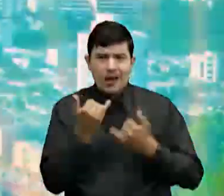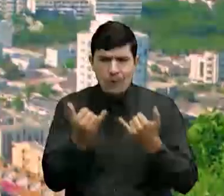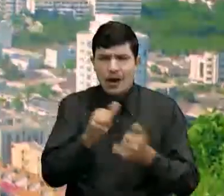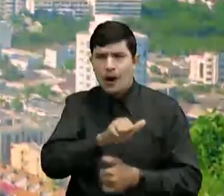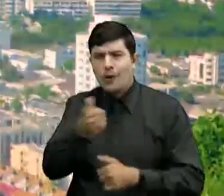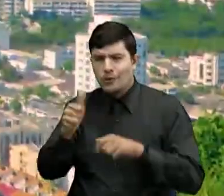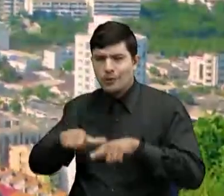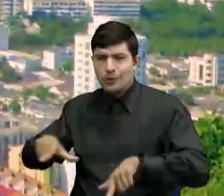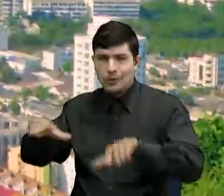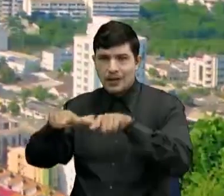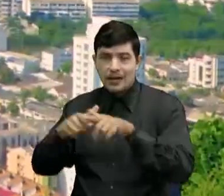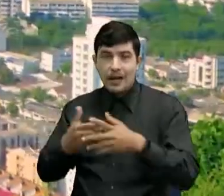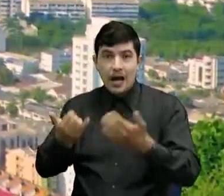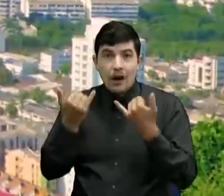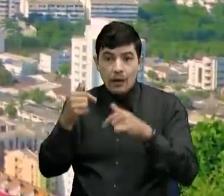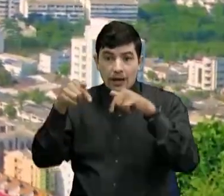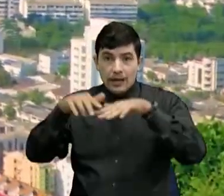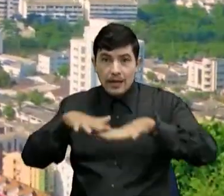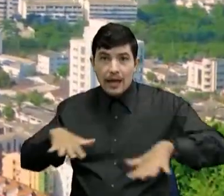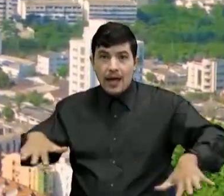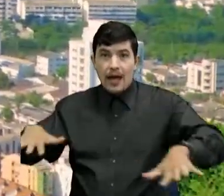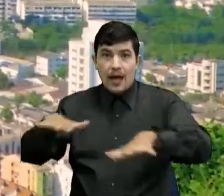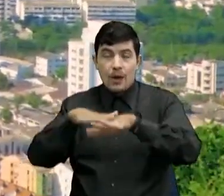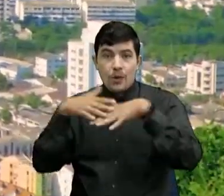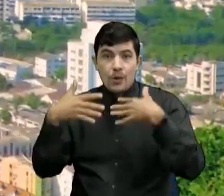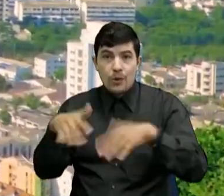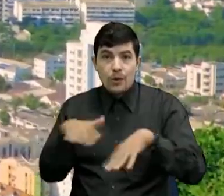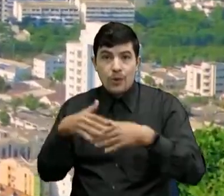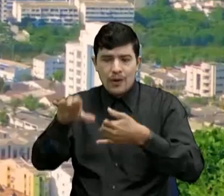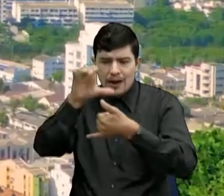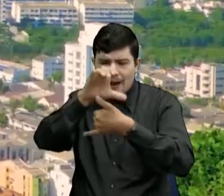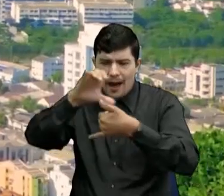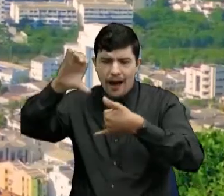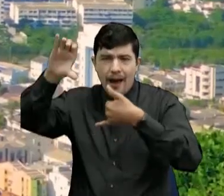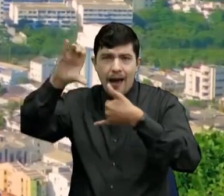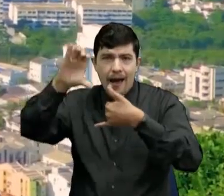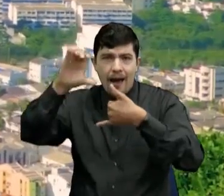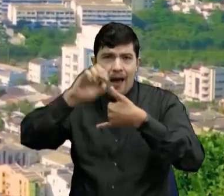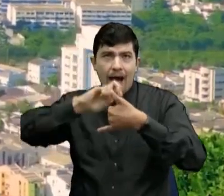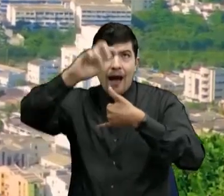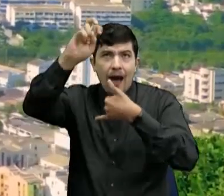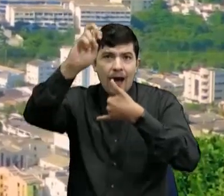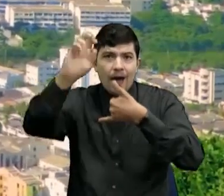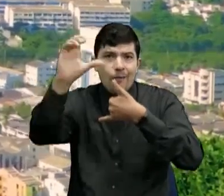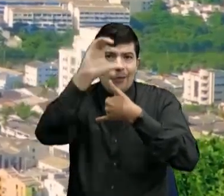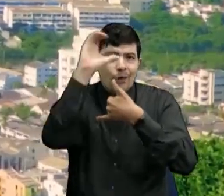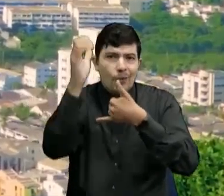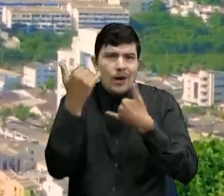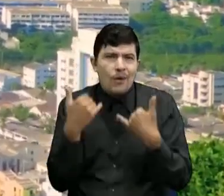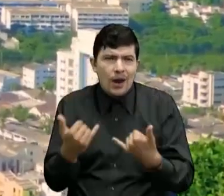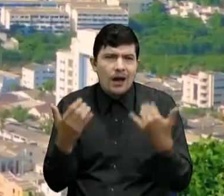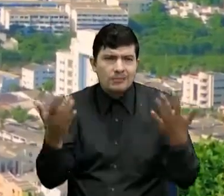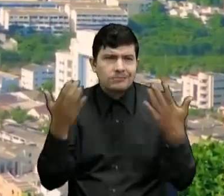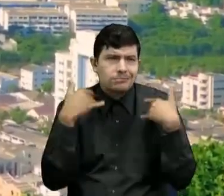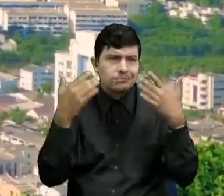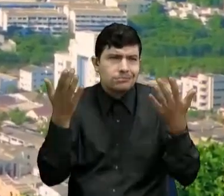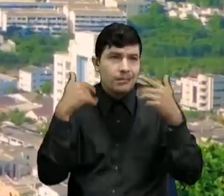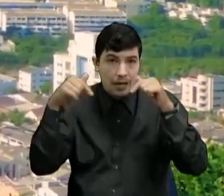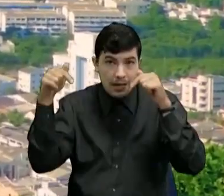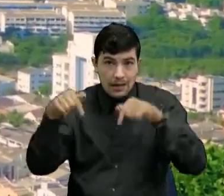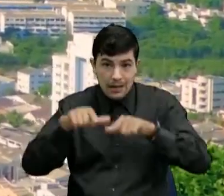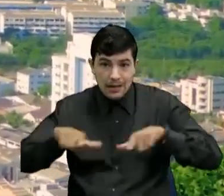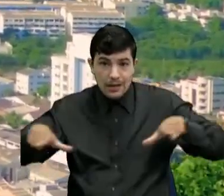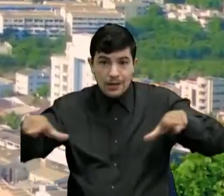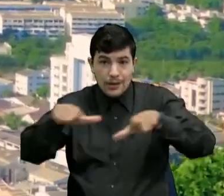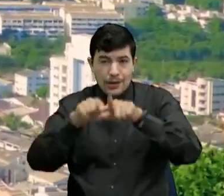Hola niños Y ahora estamos En el Caribe colombiano Y está haciendo Bastante calor Este sitio Es